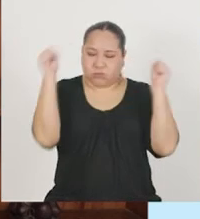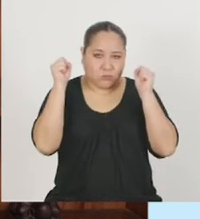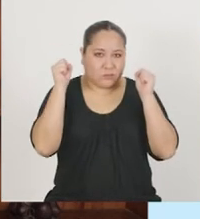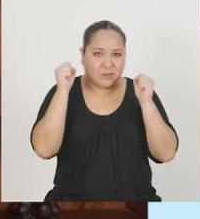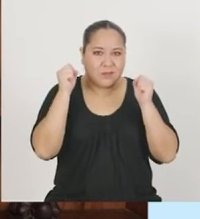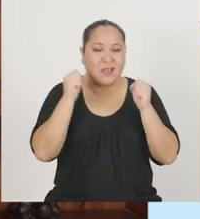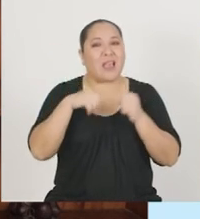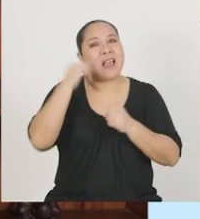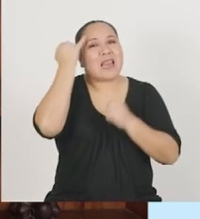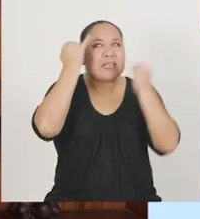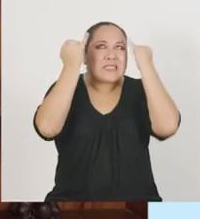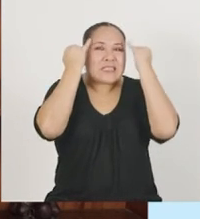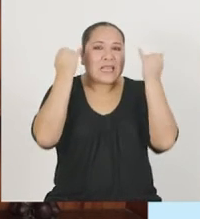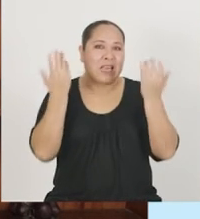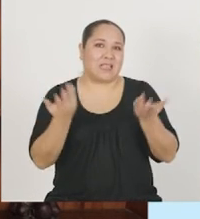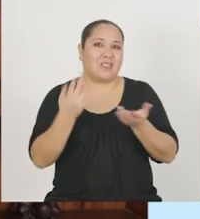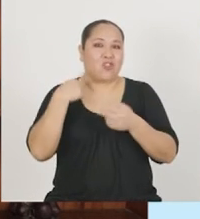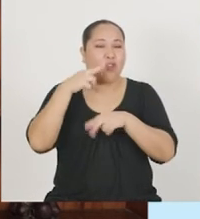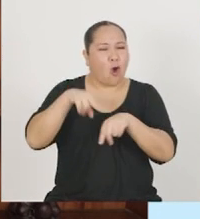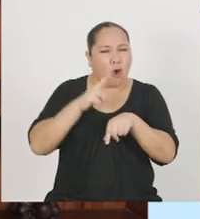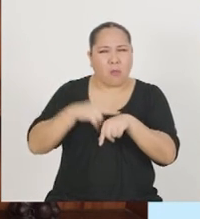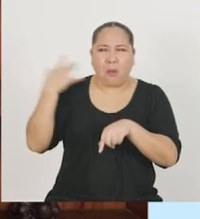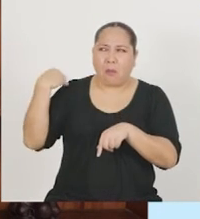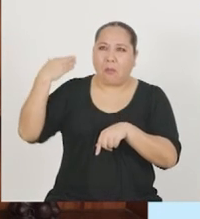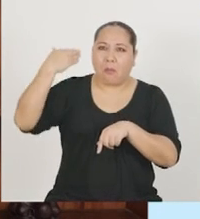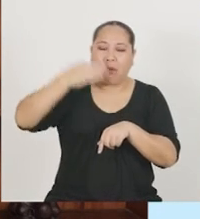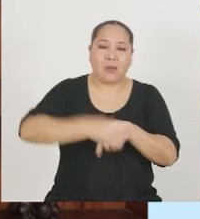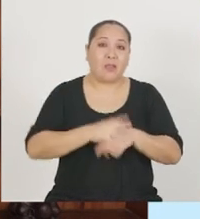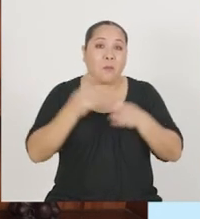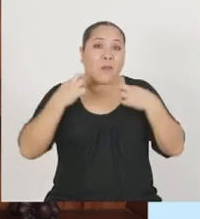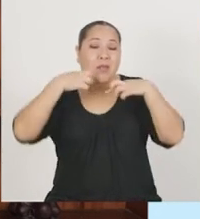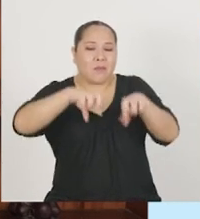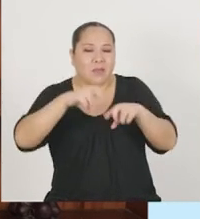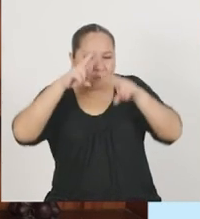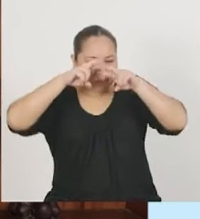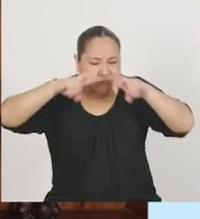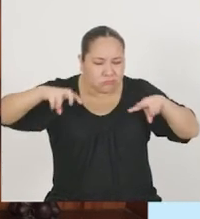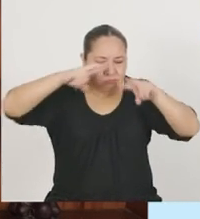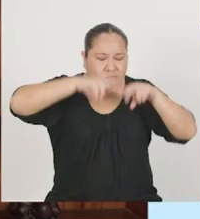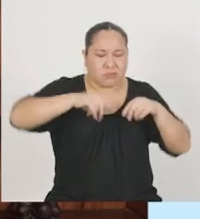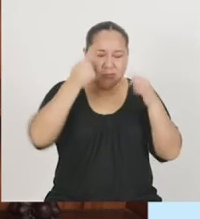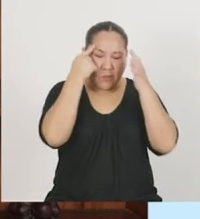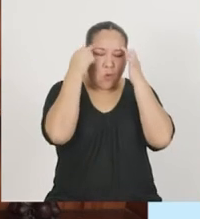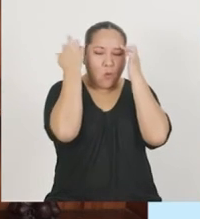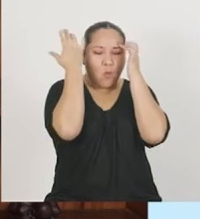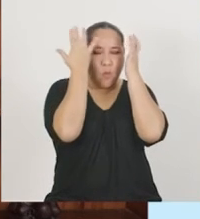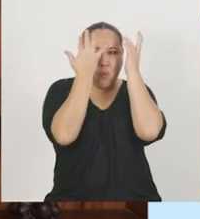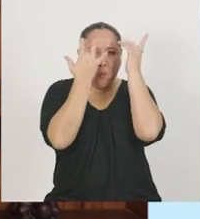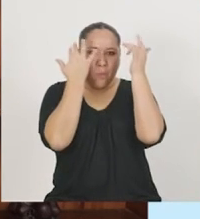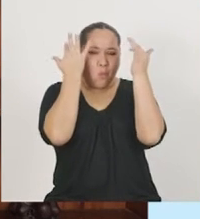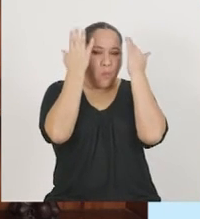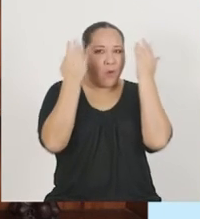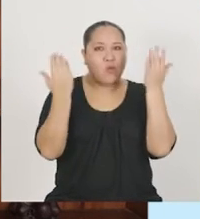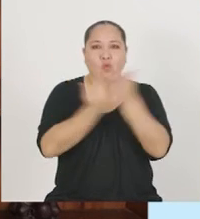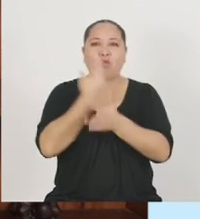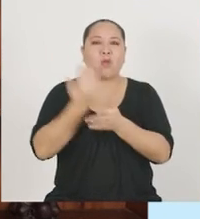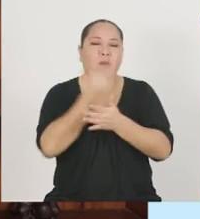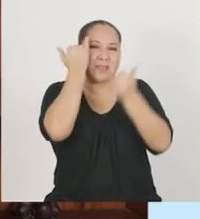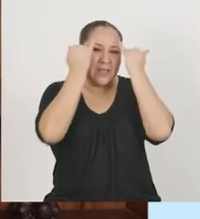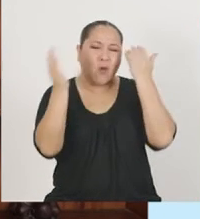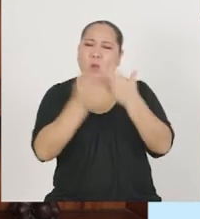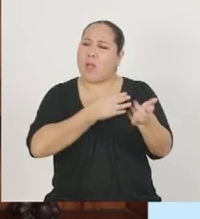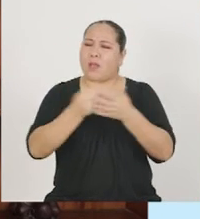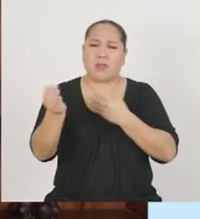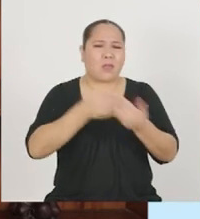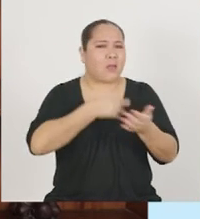usuales de pensamiento y nos permiten explorar y despertar la creatividad para cualquiera de